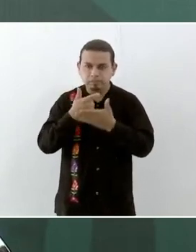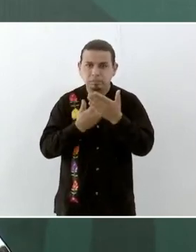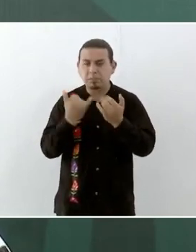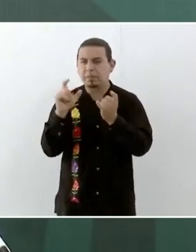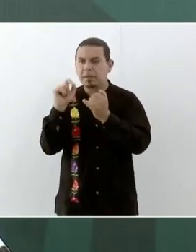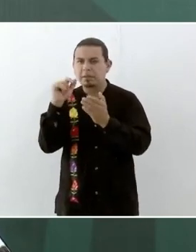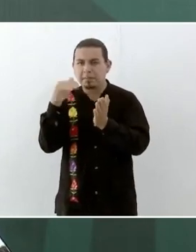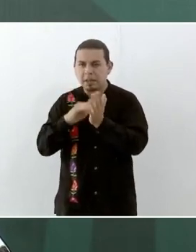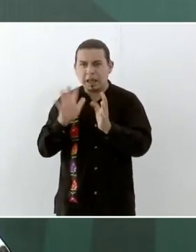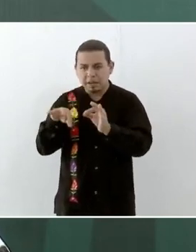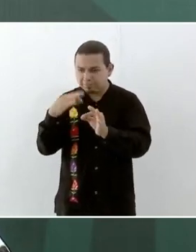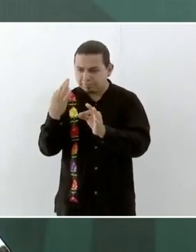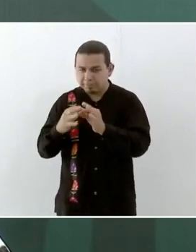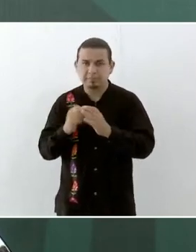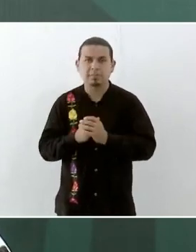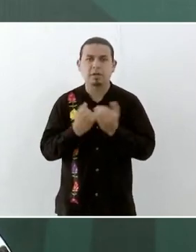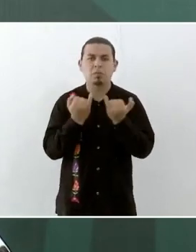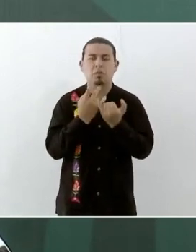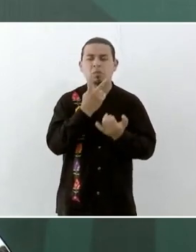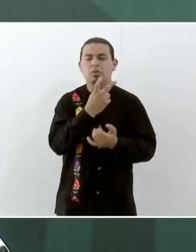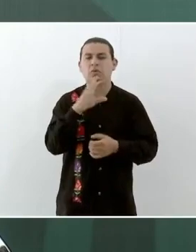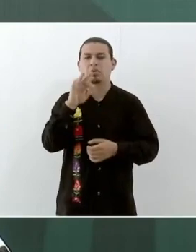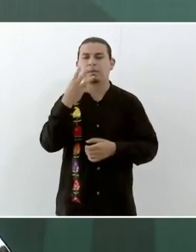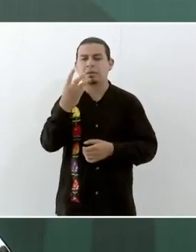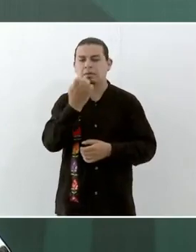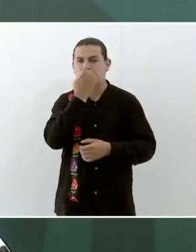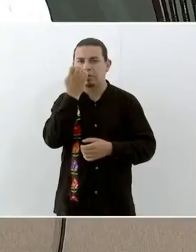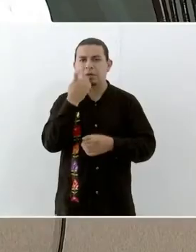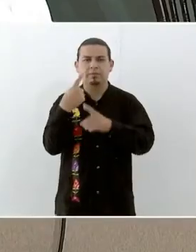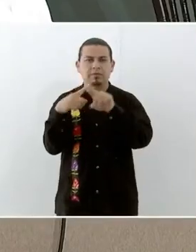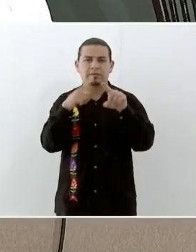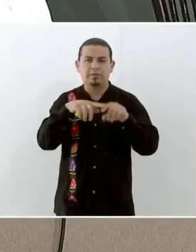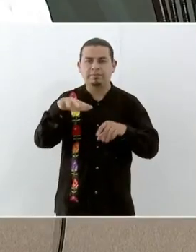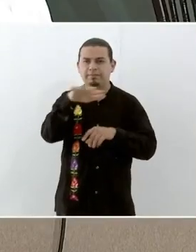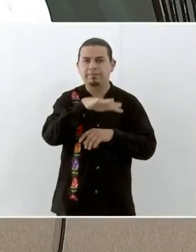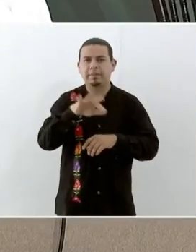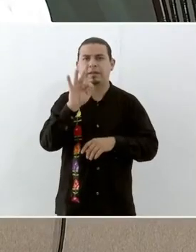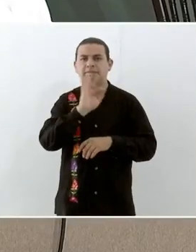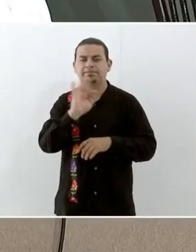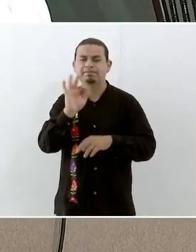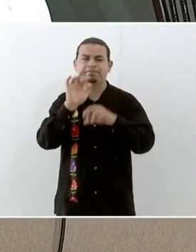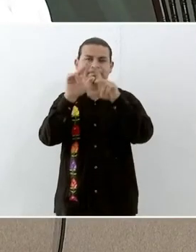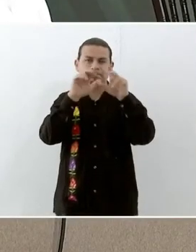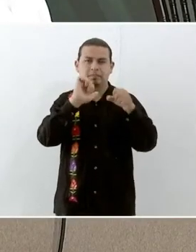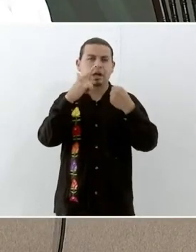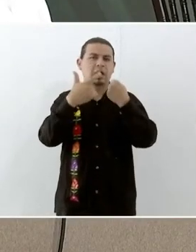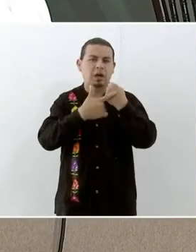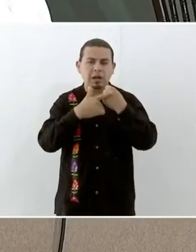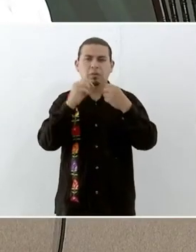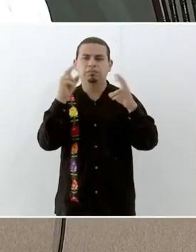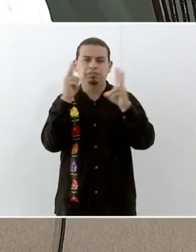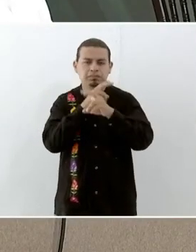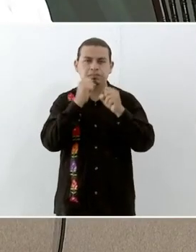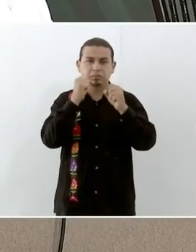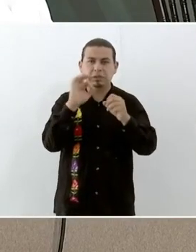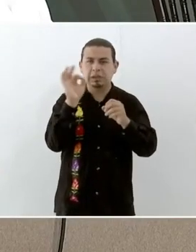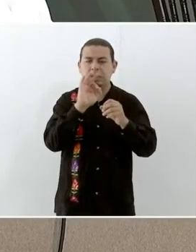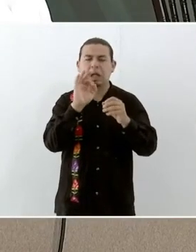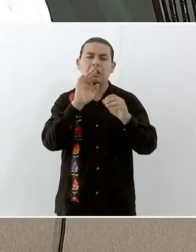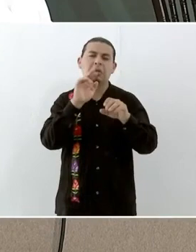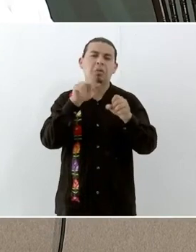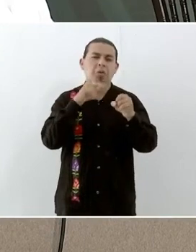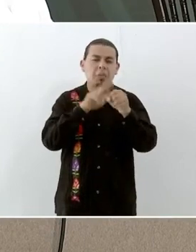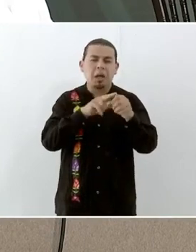hay 243 escuelas que también tienen diferentes tipos de daño entre parcial y